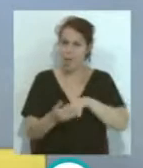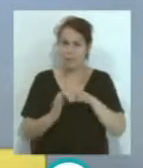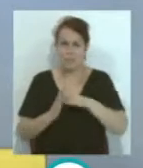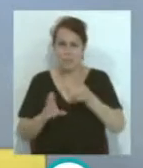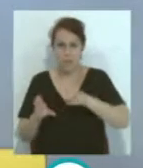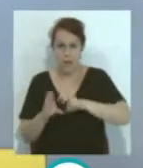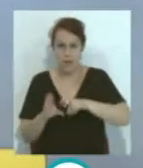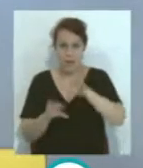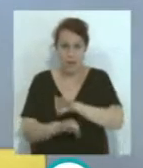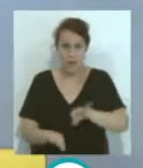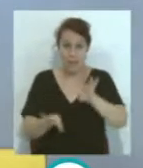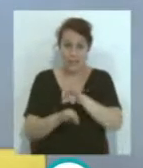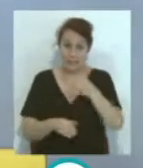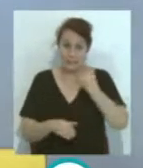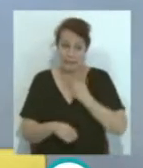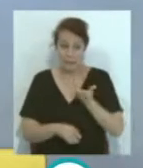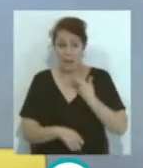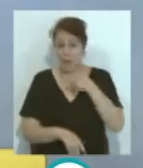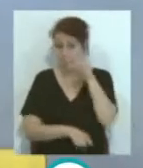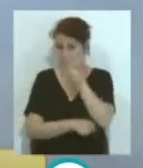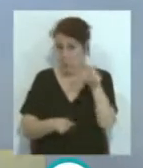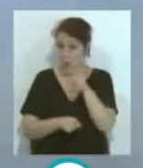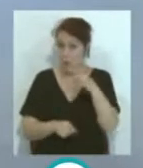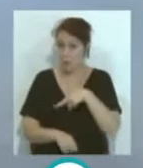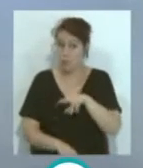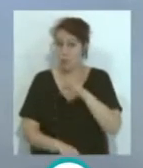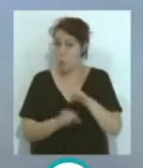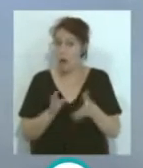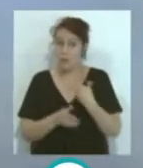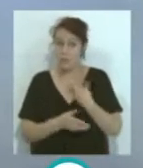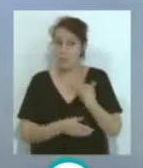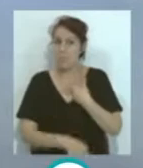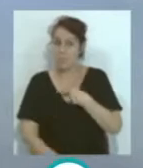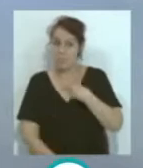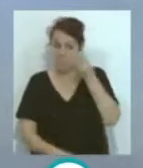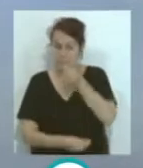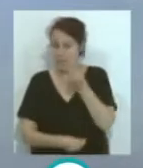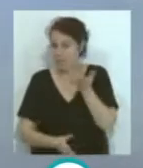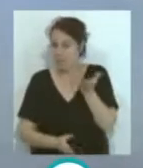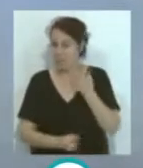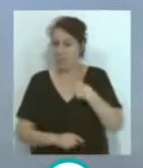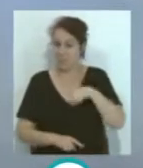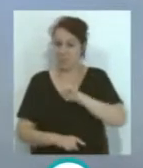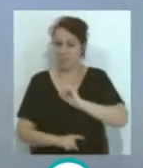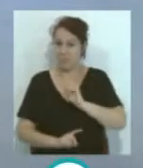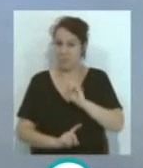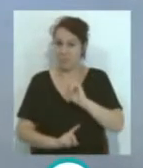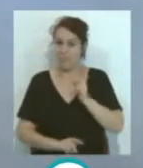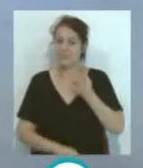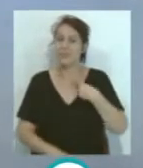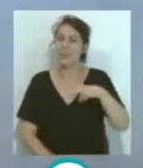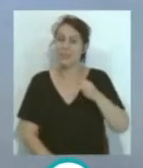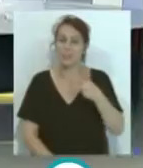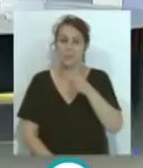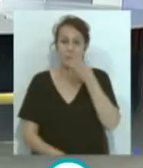embarques, aquí ya están los supersticiosos... ...nosotros no lo somos porque eso trae mala suerte... ...Nacho Limón, muy